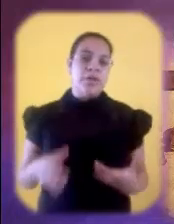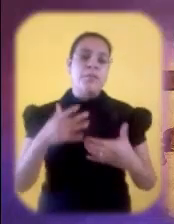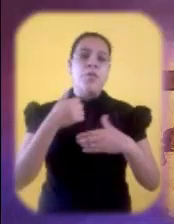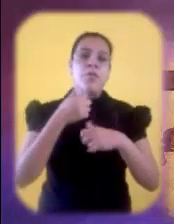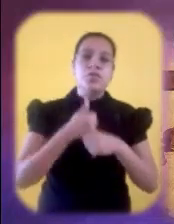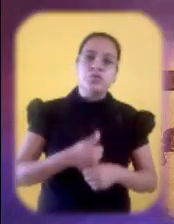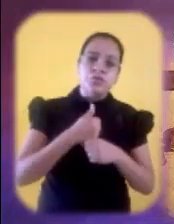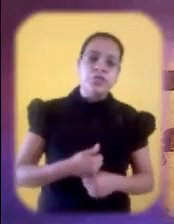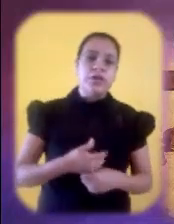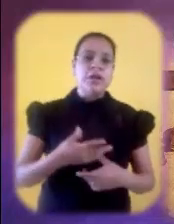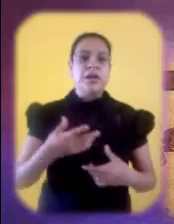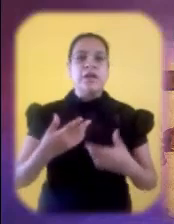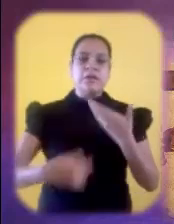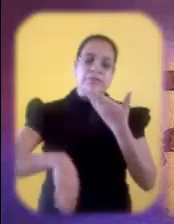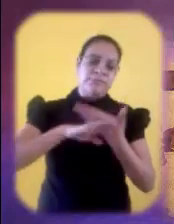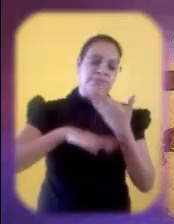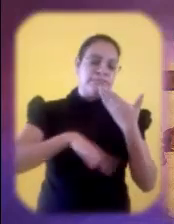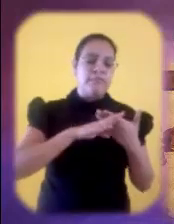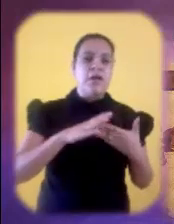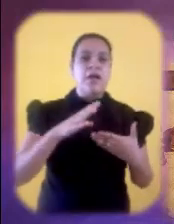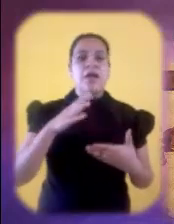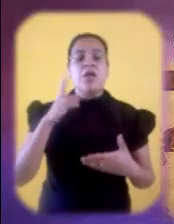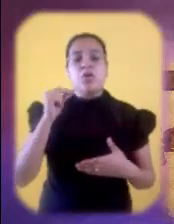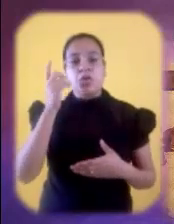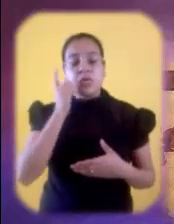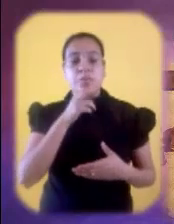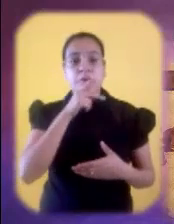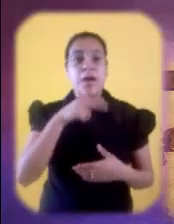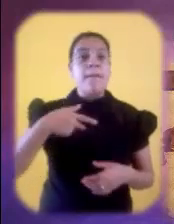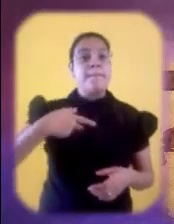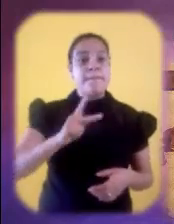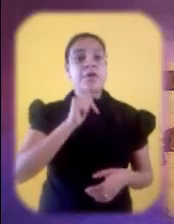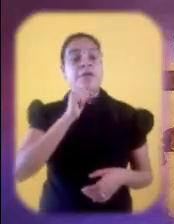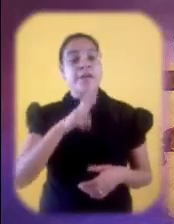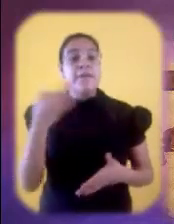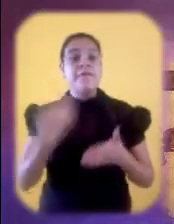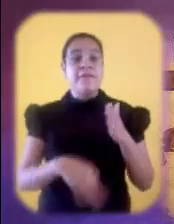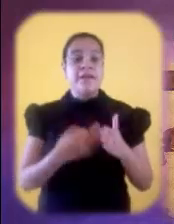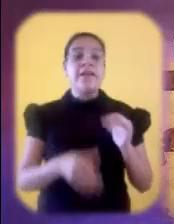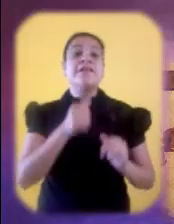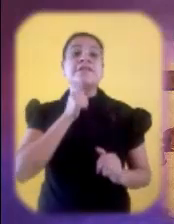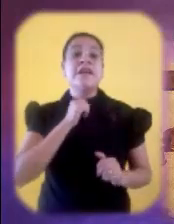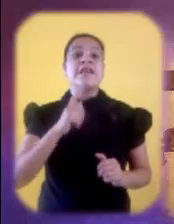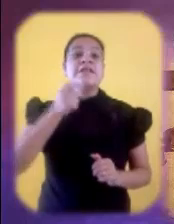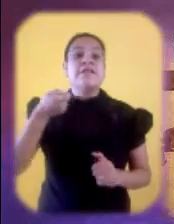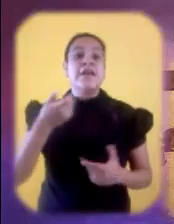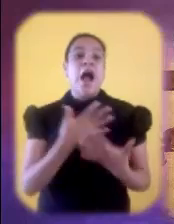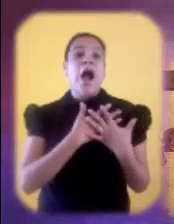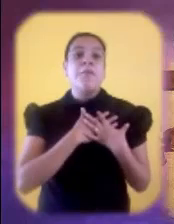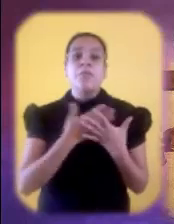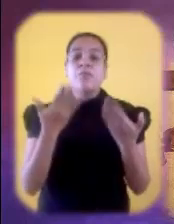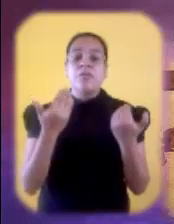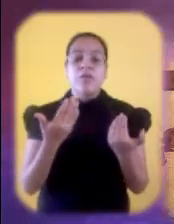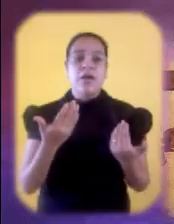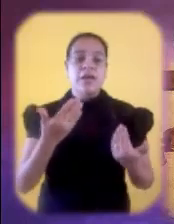tras los sufrimientos, los golpes, el insomnio y la angustia. Pero también la sed de